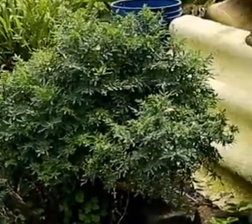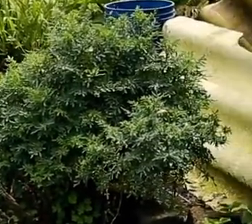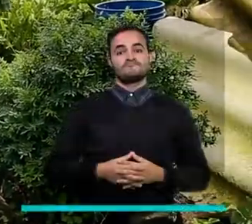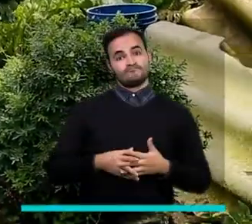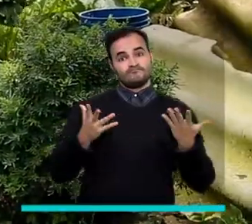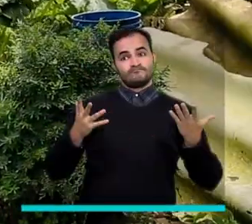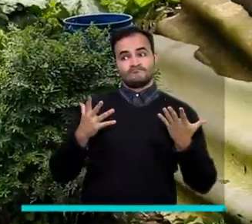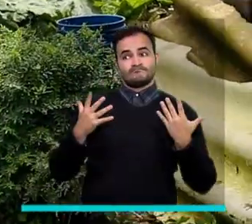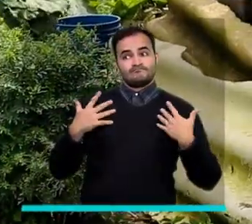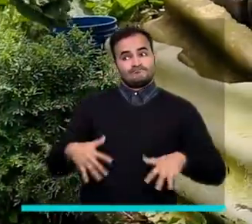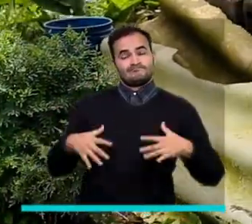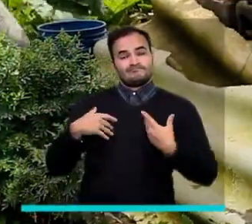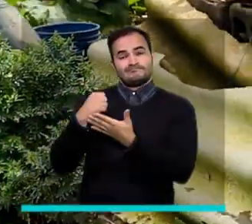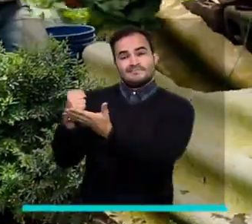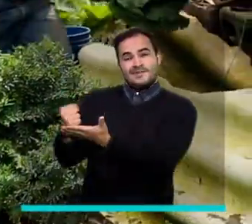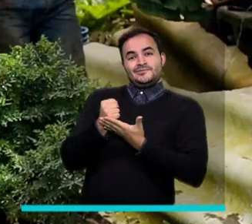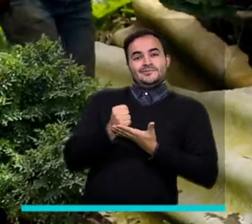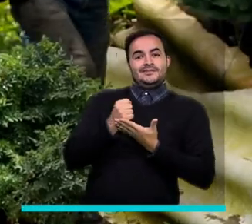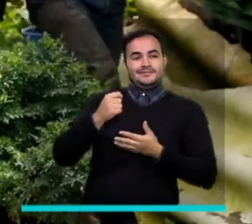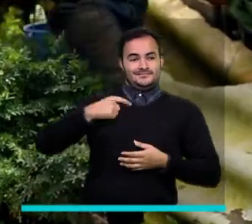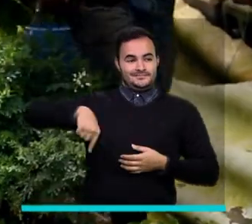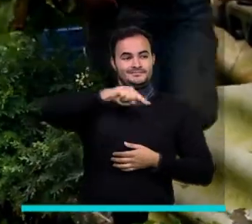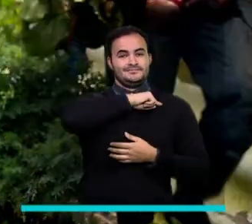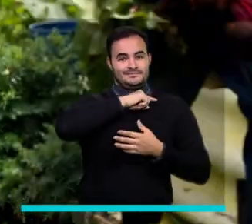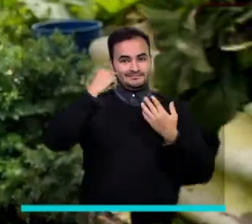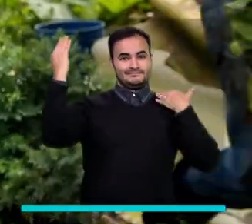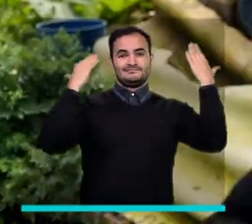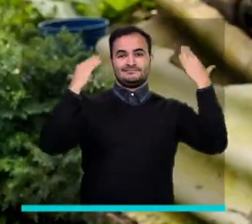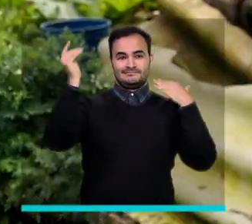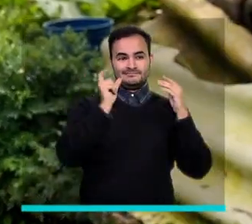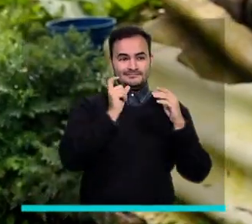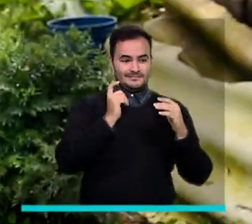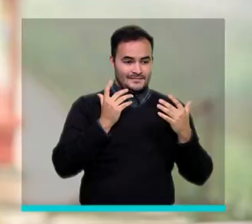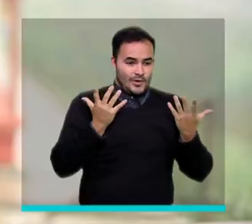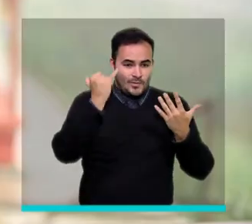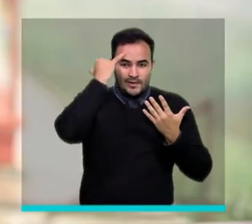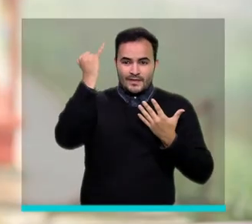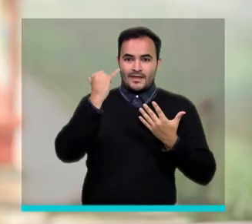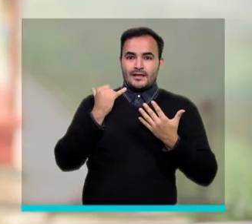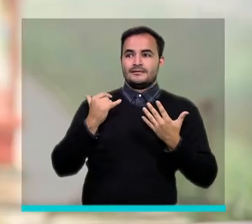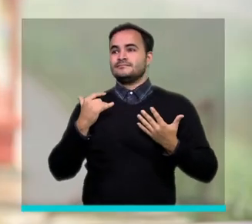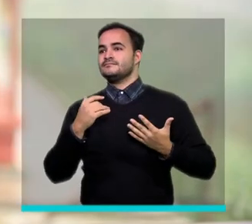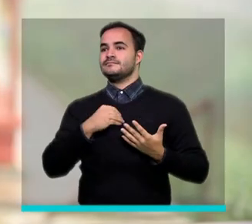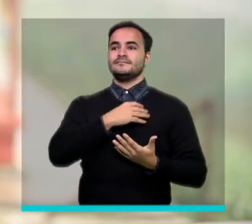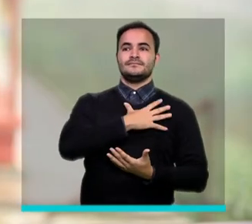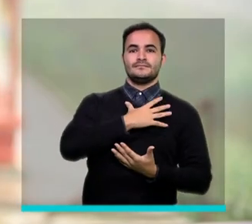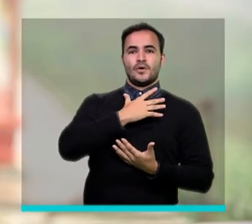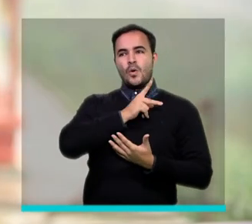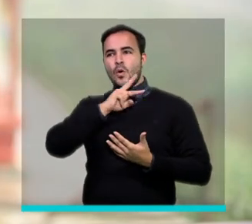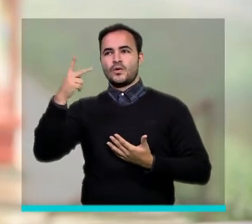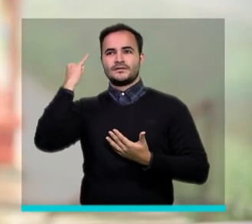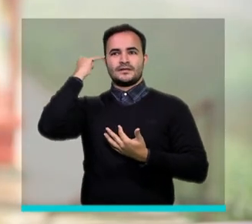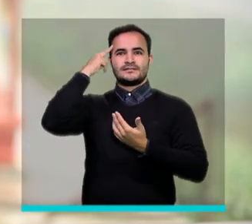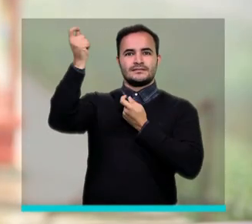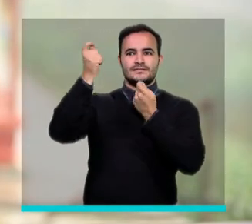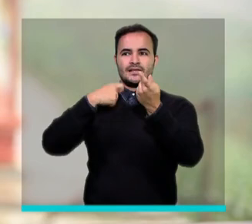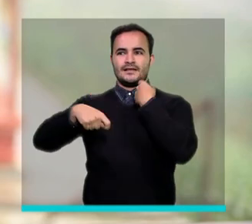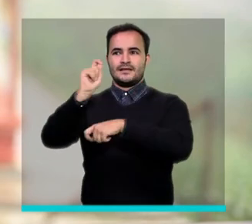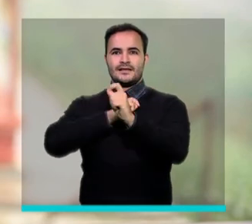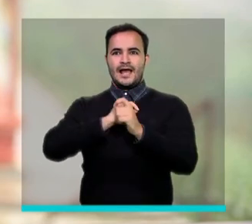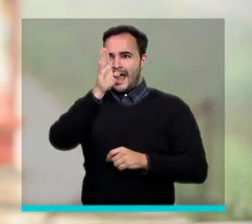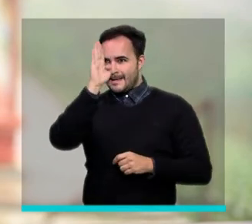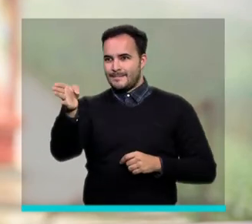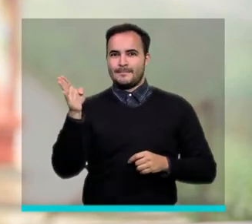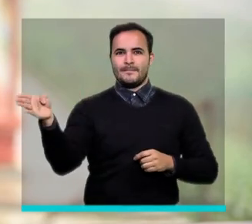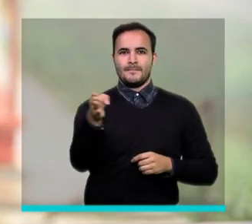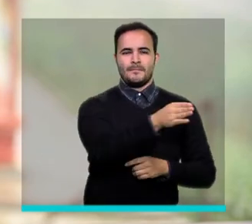Es una ayuda muy grande para los campesinos que realmente no tenemos oportunidades de poder vender nuestros productos